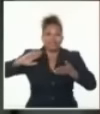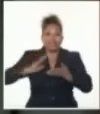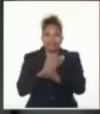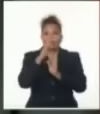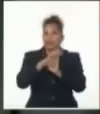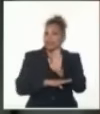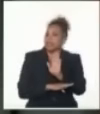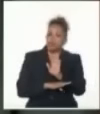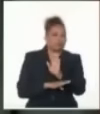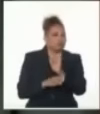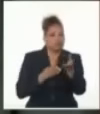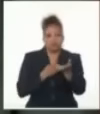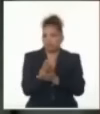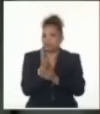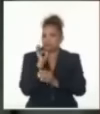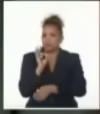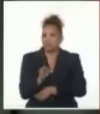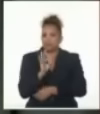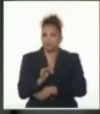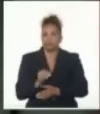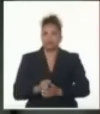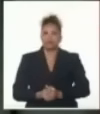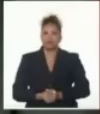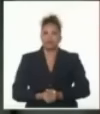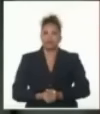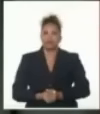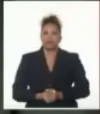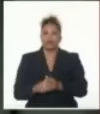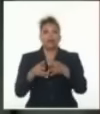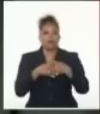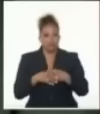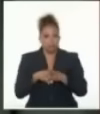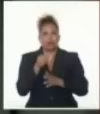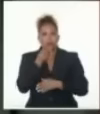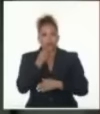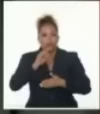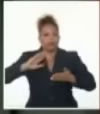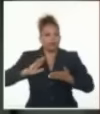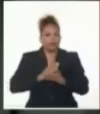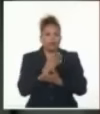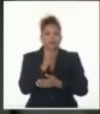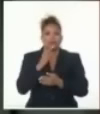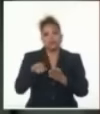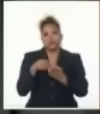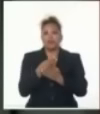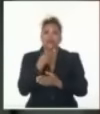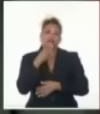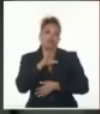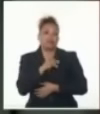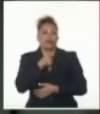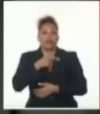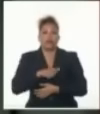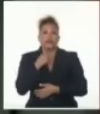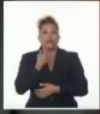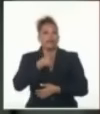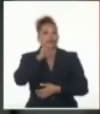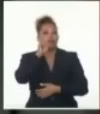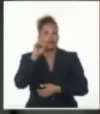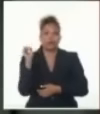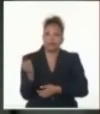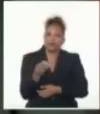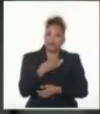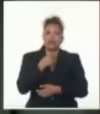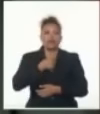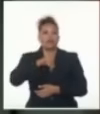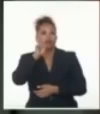primero, aunque no sean vinculados. Es decir, Estados Unidos podía haberse levantado hace dos días y decir, hoy se acabó la mentira, hoy se